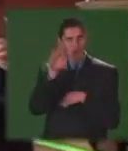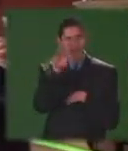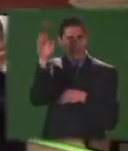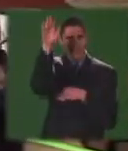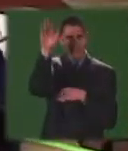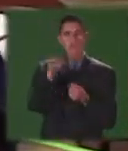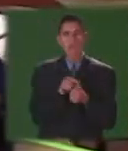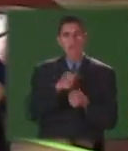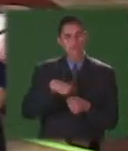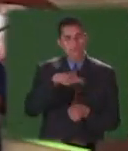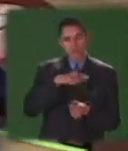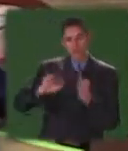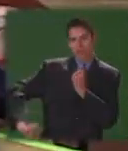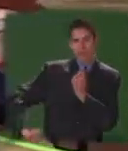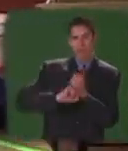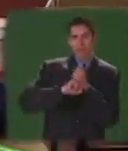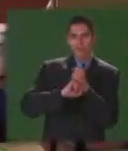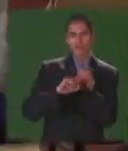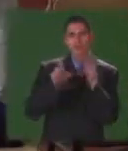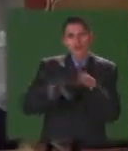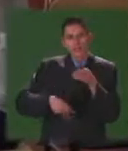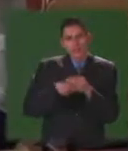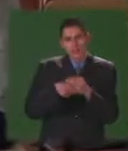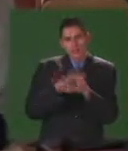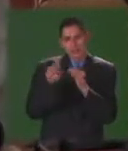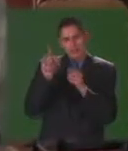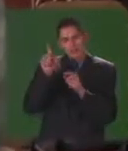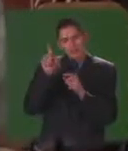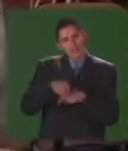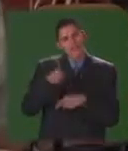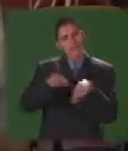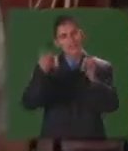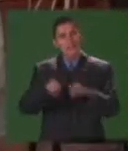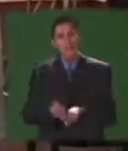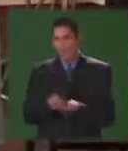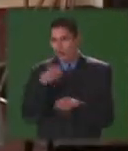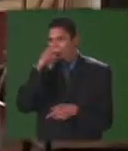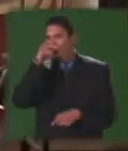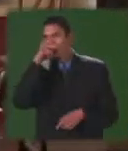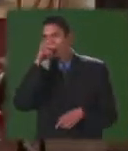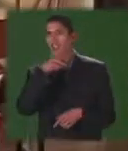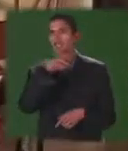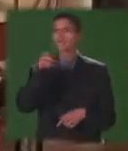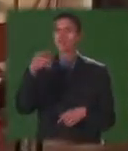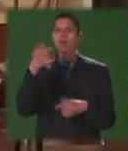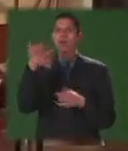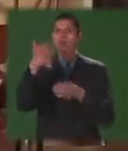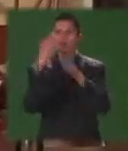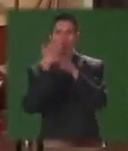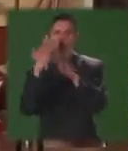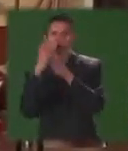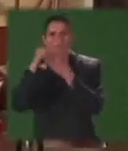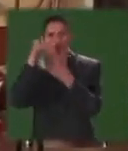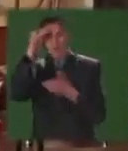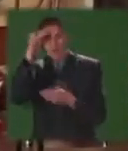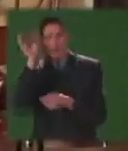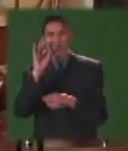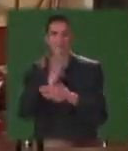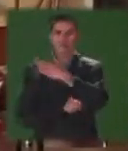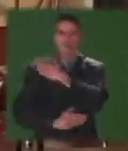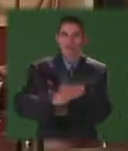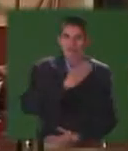acompañamiento o el rescatar aquellos niños que tienen problemas ya sea por